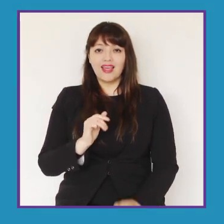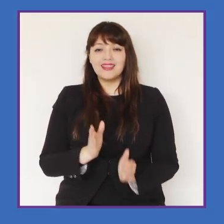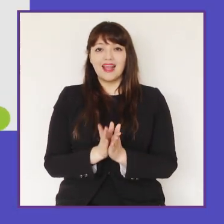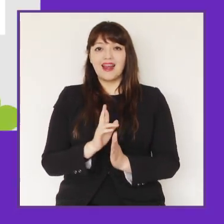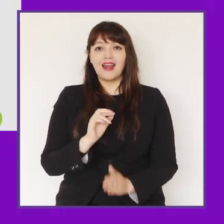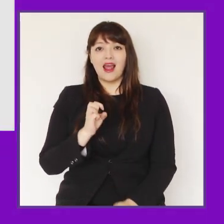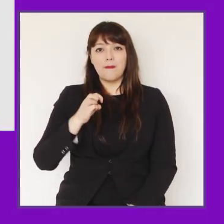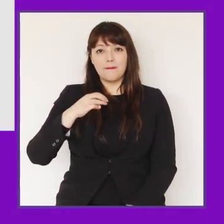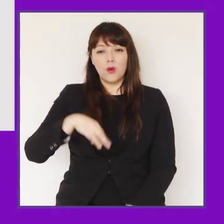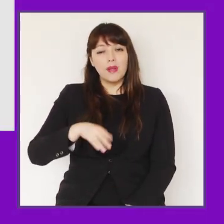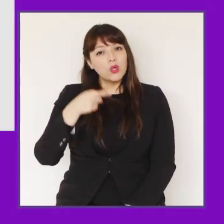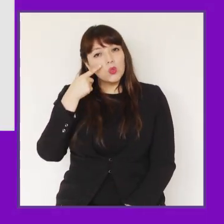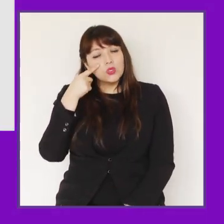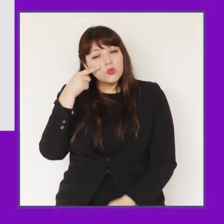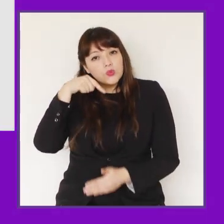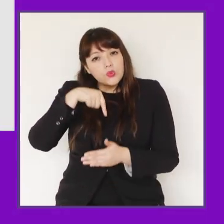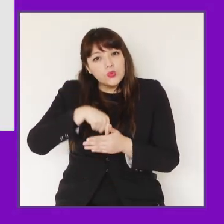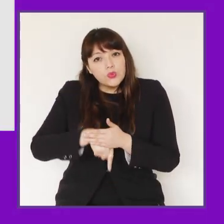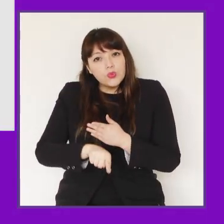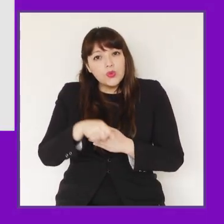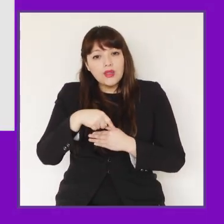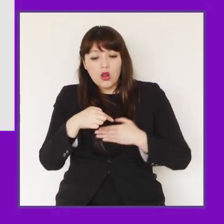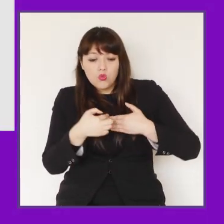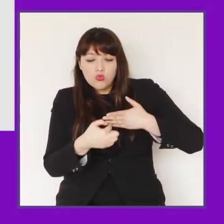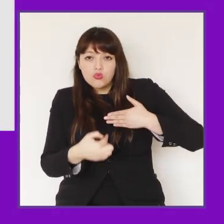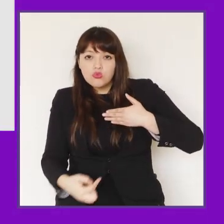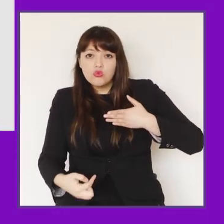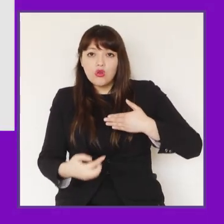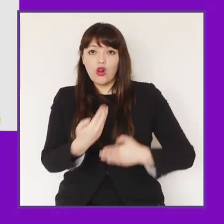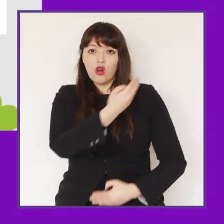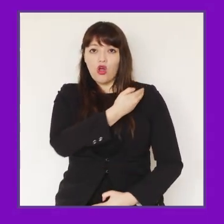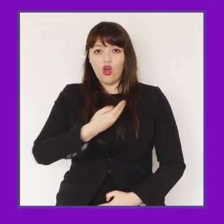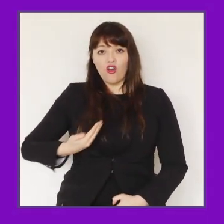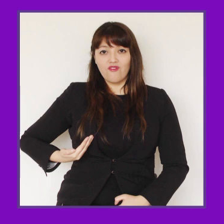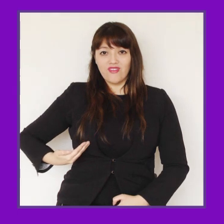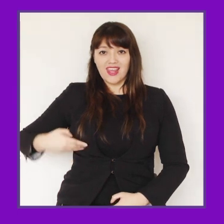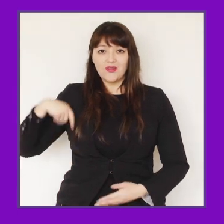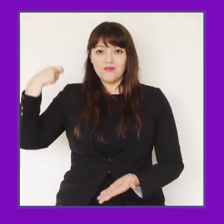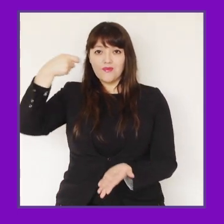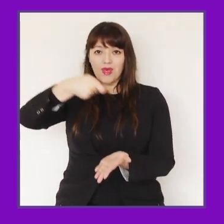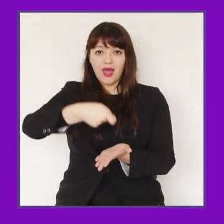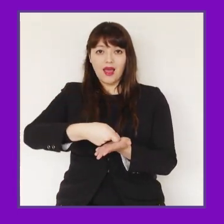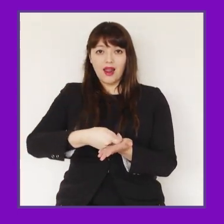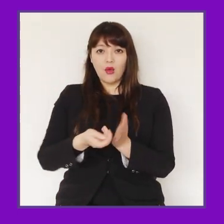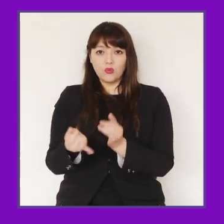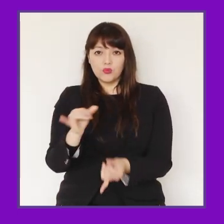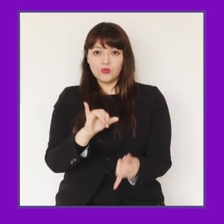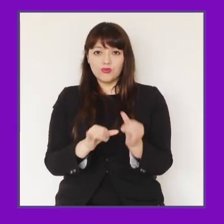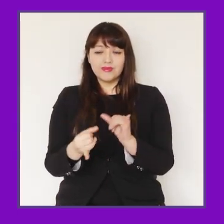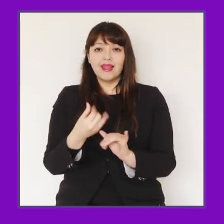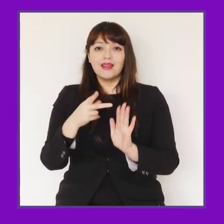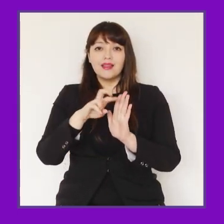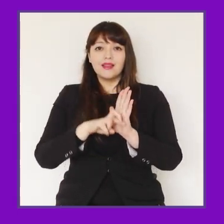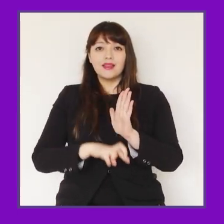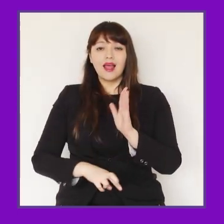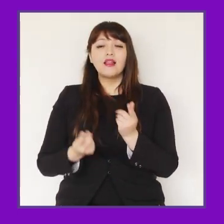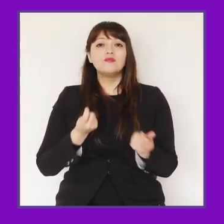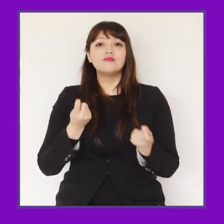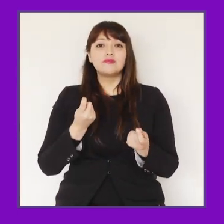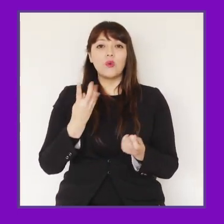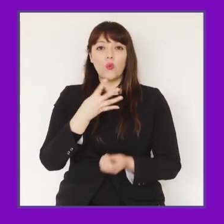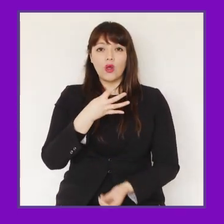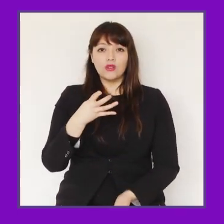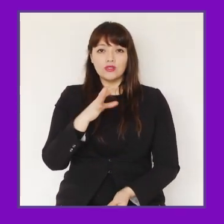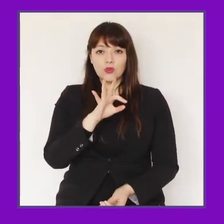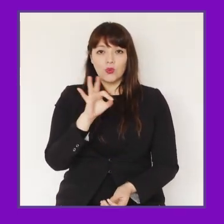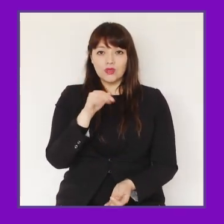Para profundizar el conocimiento de esta ruptura, el Gobierno de Chile financiará un proyecto científico que tendrá un costo aproximado